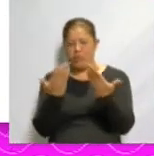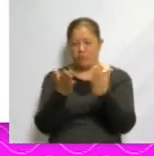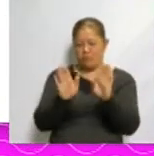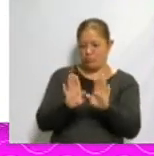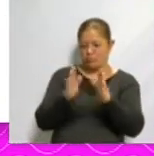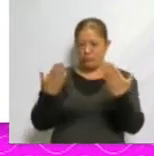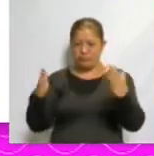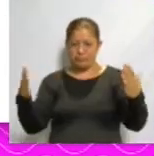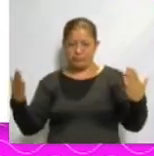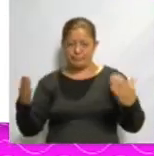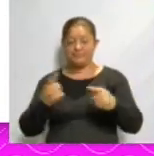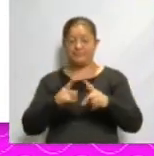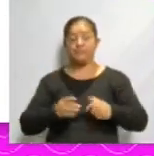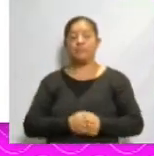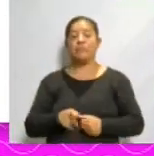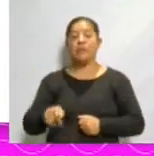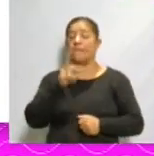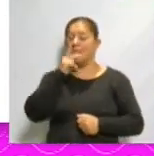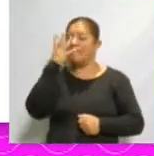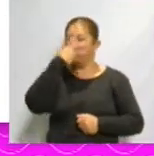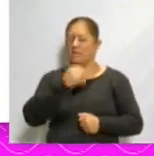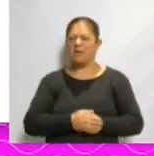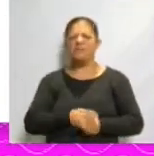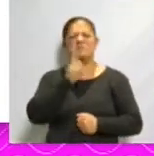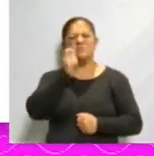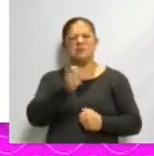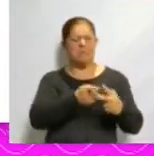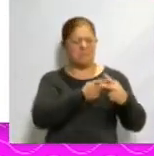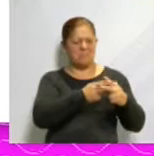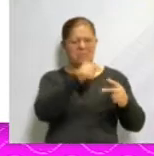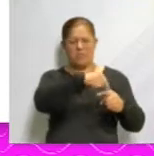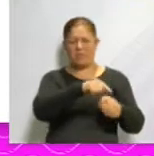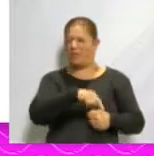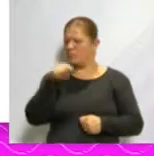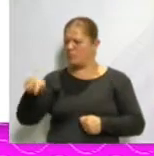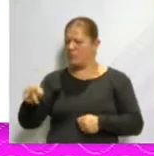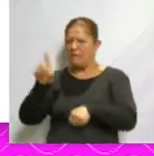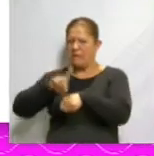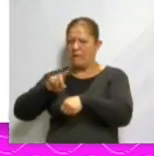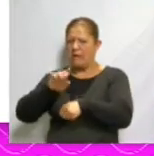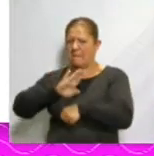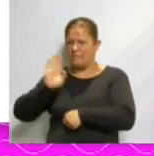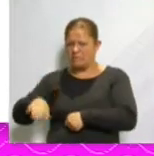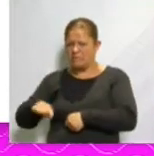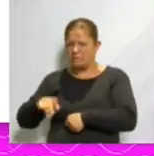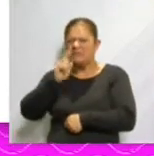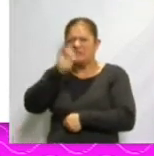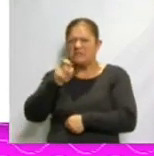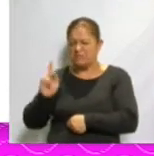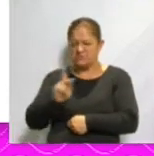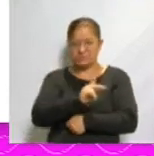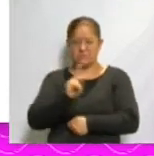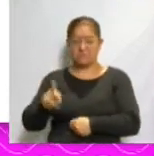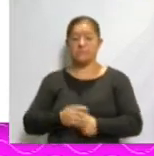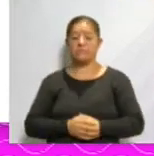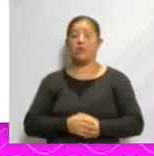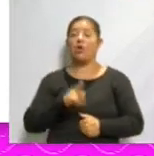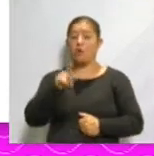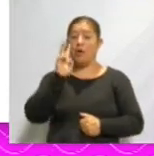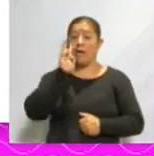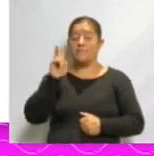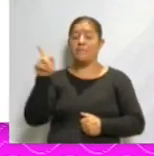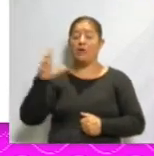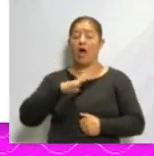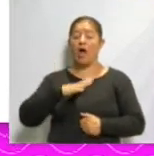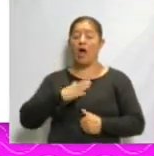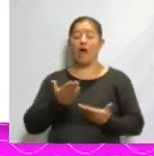¿qué tiene que ver las matemáticas y la geometría con la milenaria tradición del Día de Muertos? ¿Alguna vez te has percatado de su presencia en las